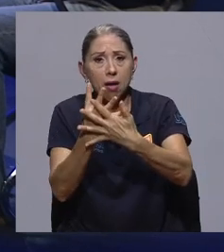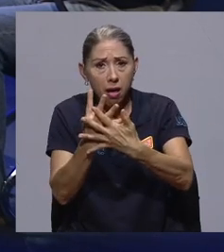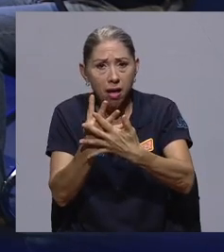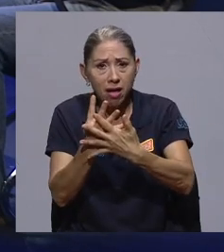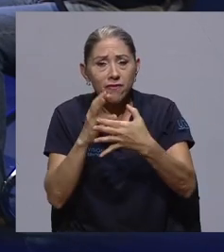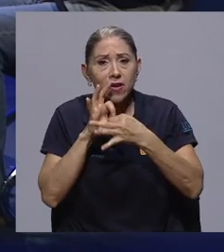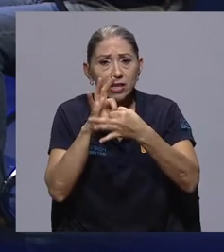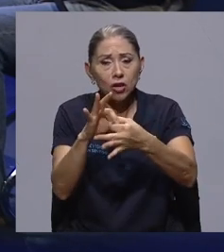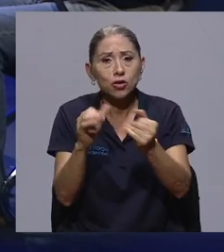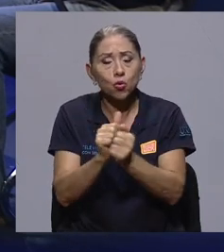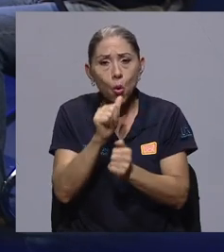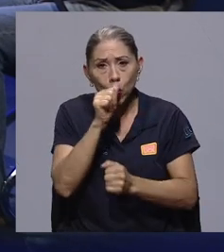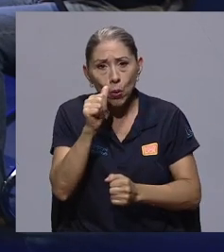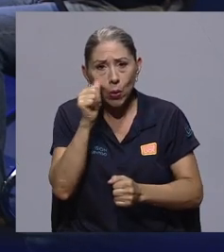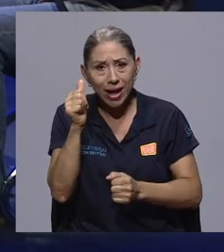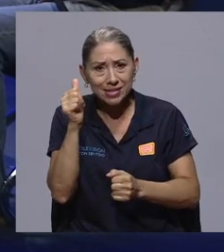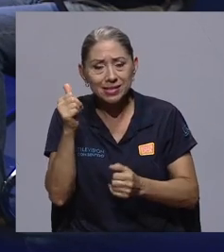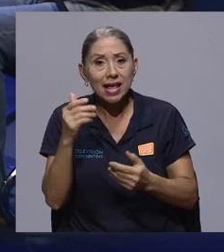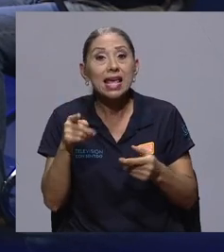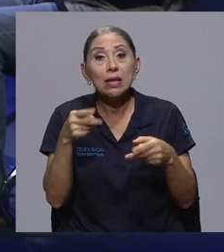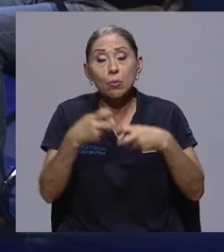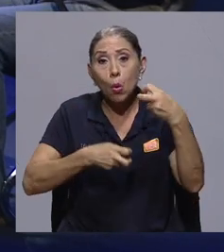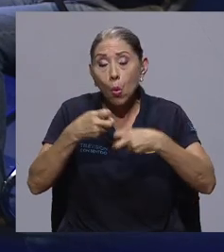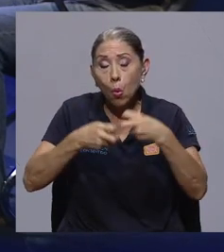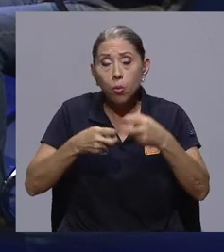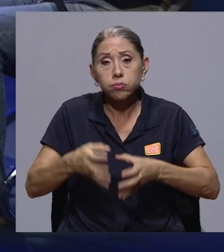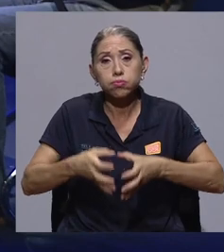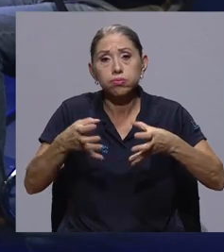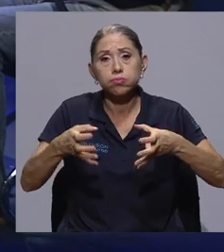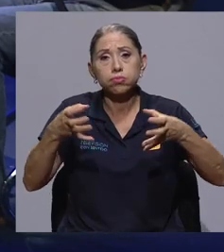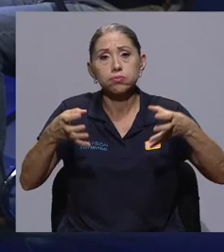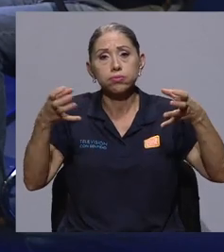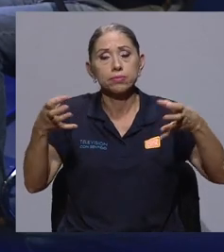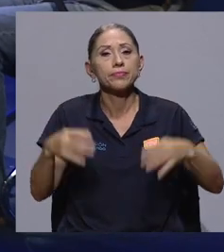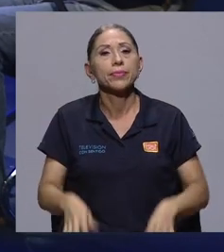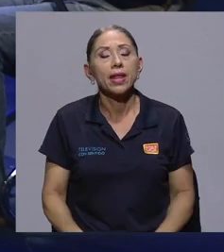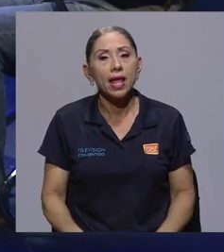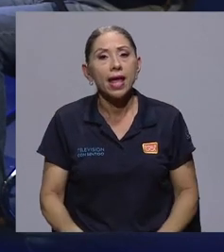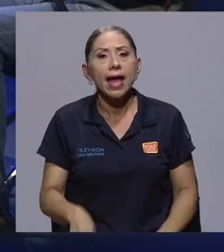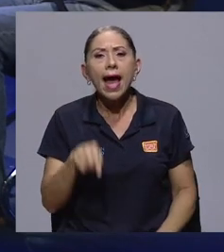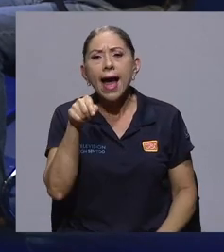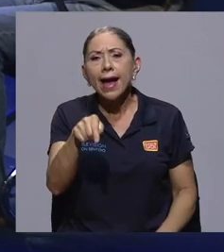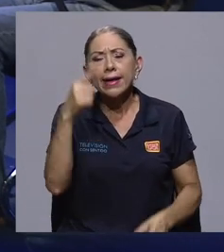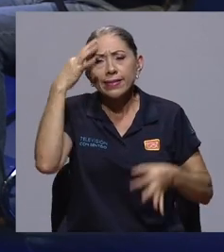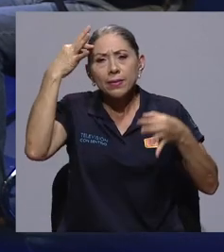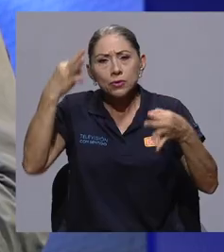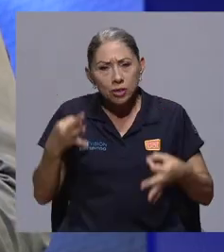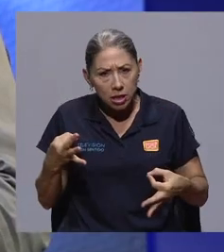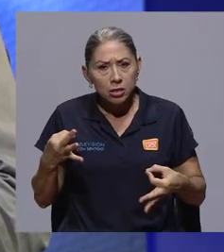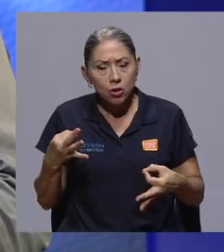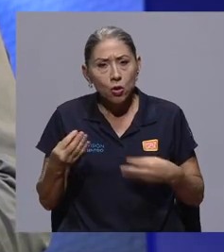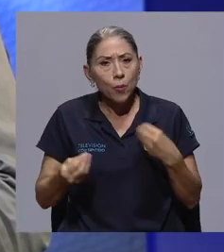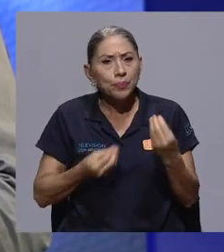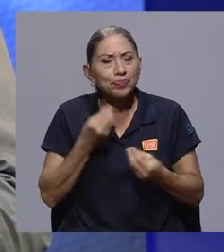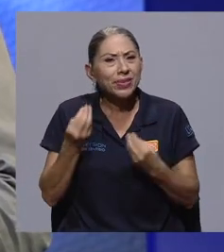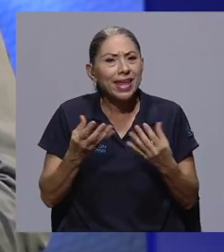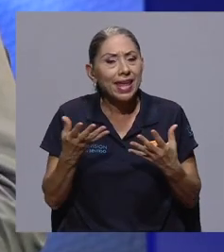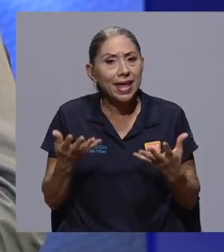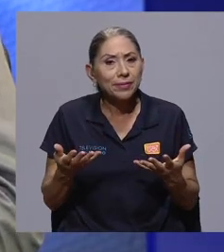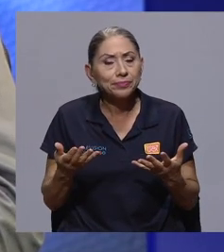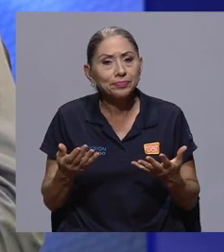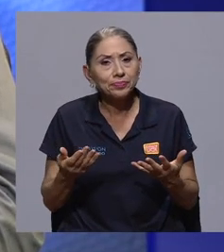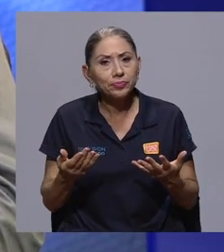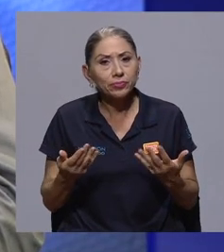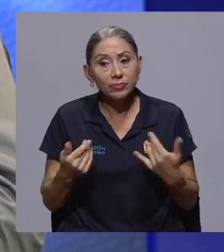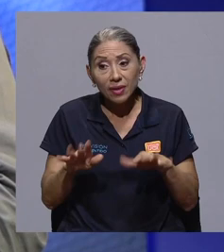nivel relacionados con drogas, y que la problemática aumentando. Entonces aquí lo que hemos decidido y el empuje que hemos